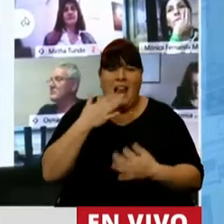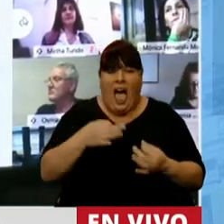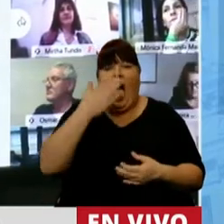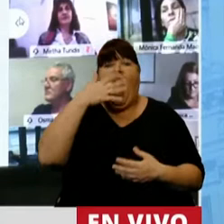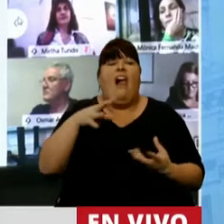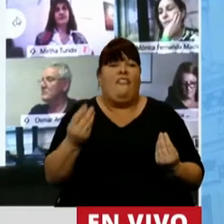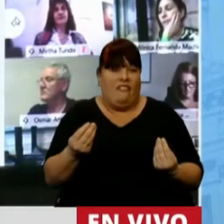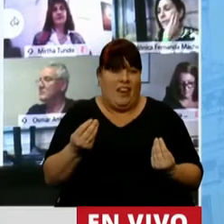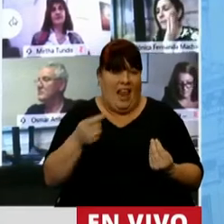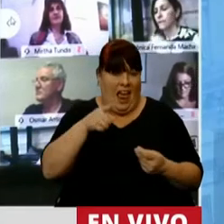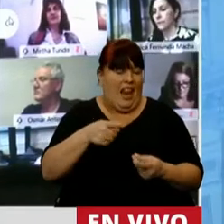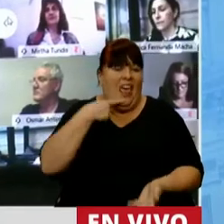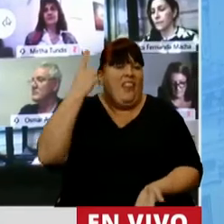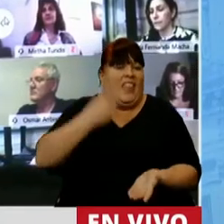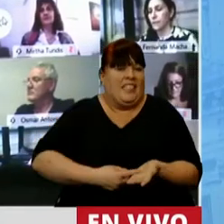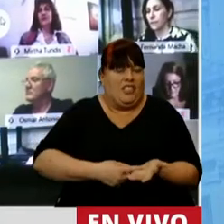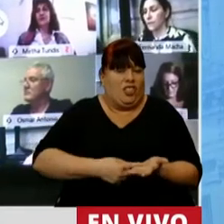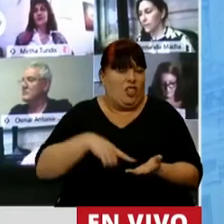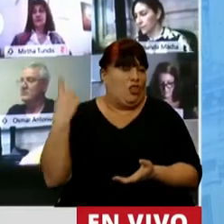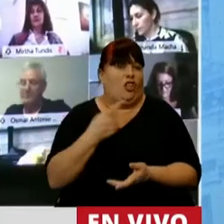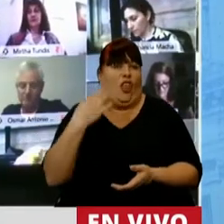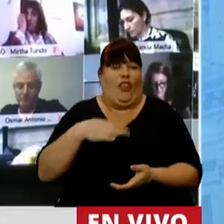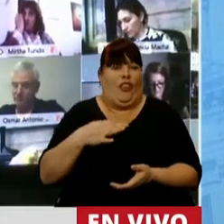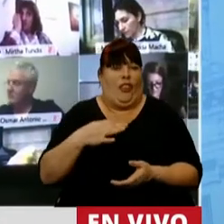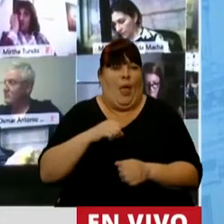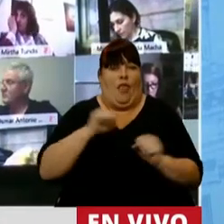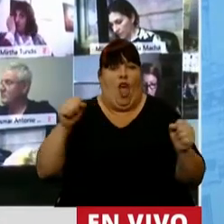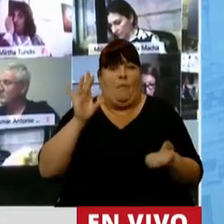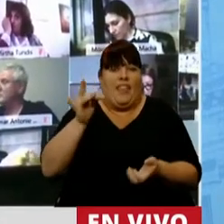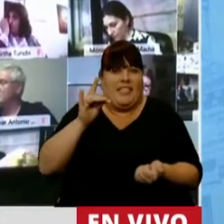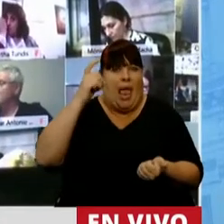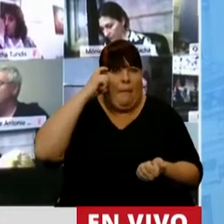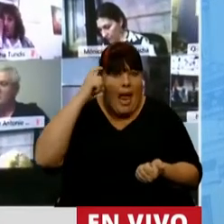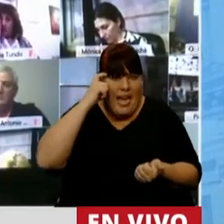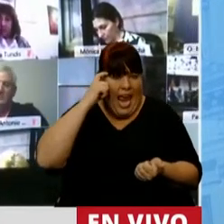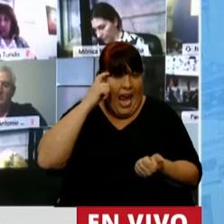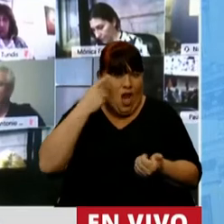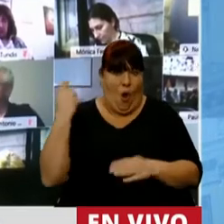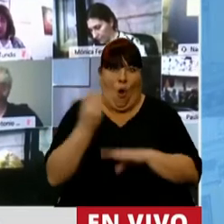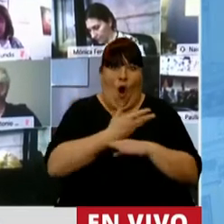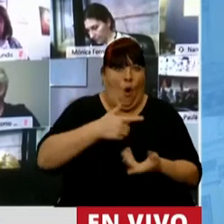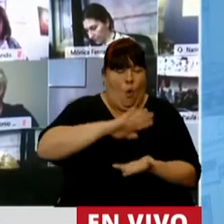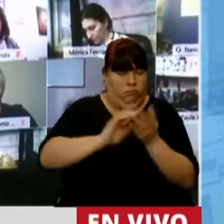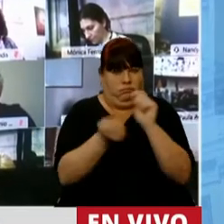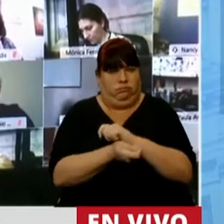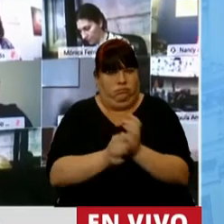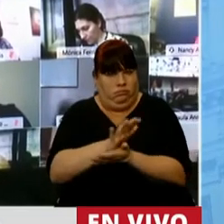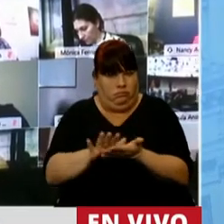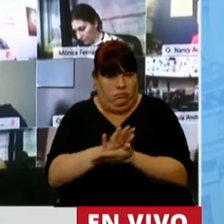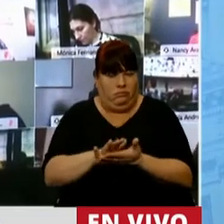terminó en esa toma de decisiones que tuvimos que hacer en el mes de diciembre y enero apenas asumido este nuevo gobierno